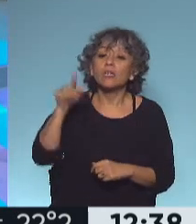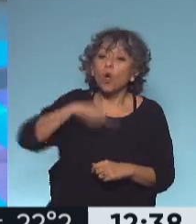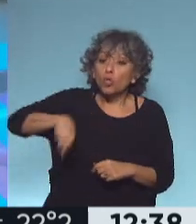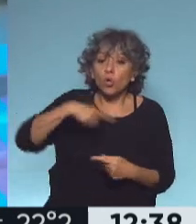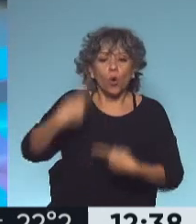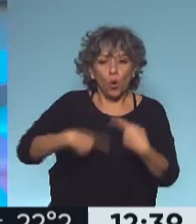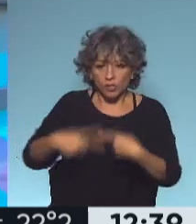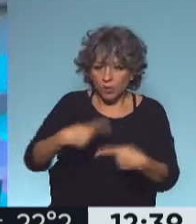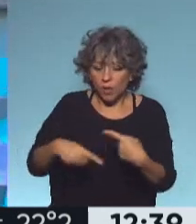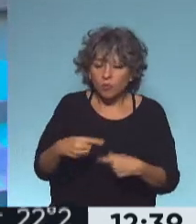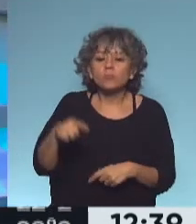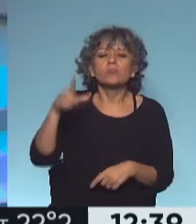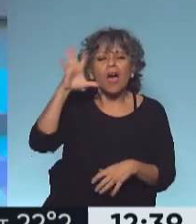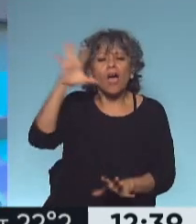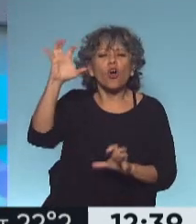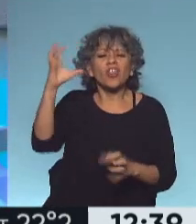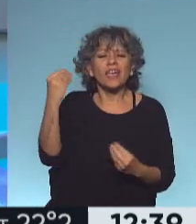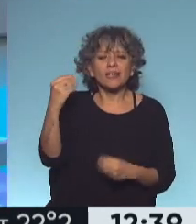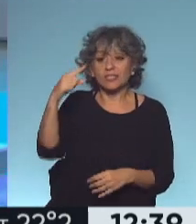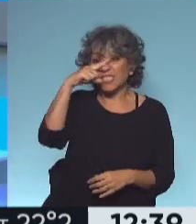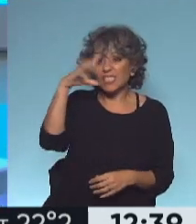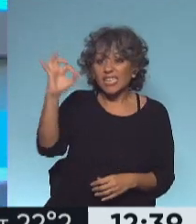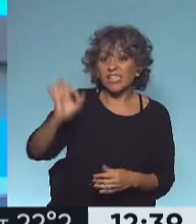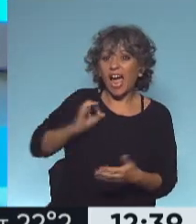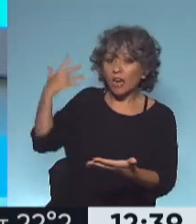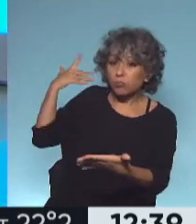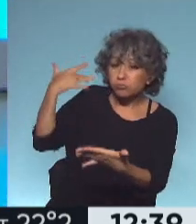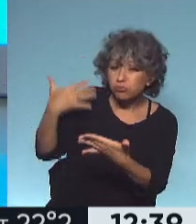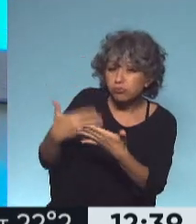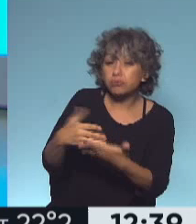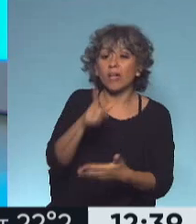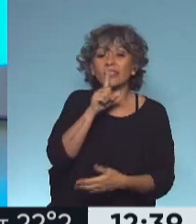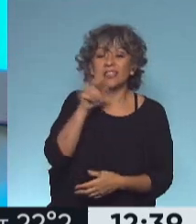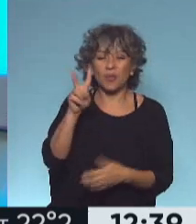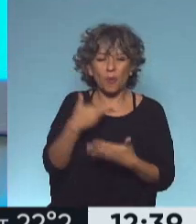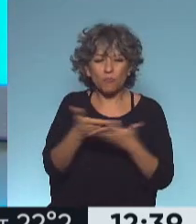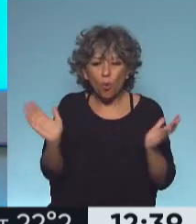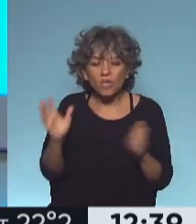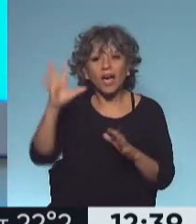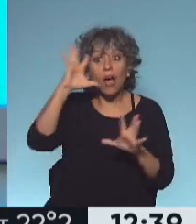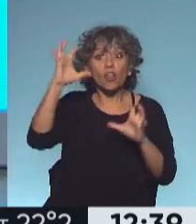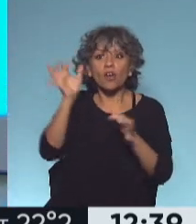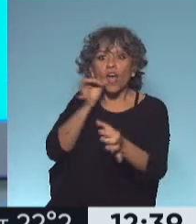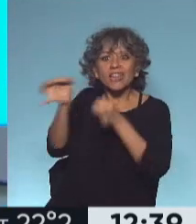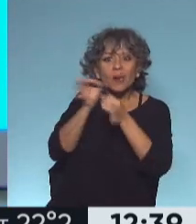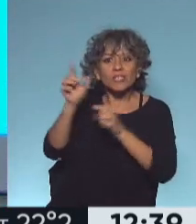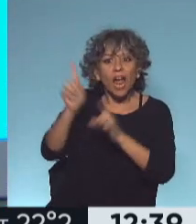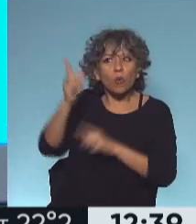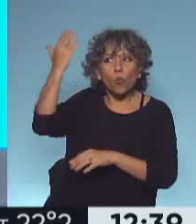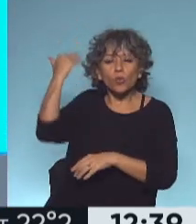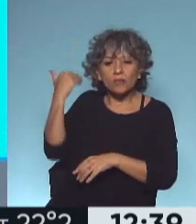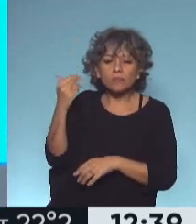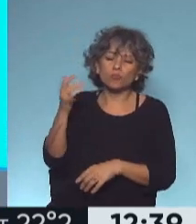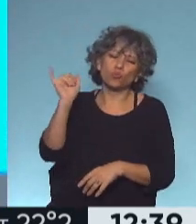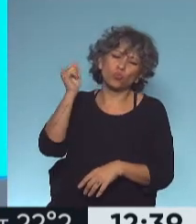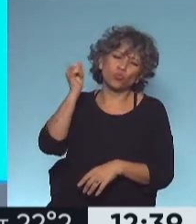En este caso, recordando los 70 años de la televisión pública y rememorando algunas entrevistas. Claro, está con un archivo